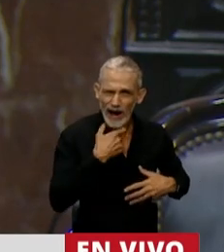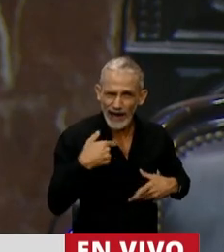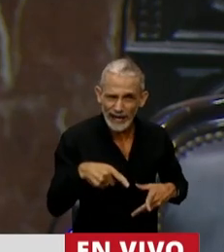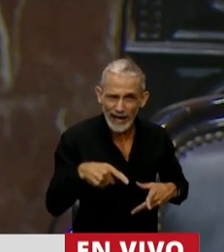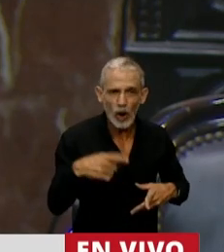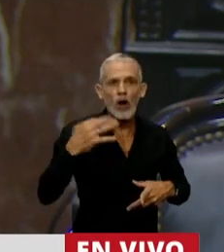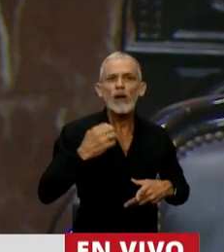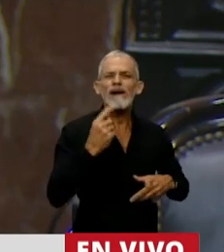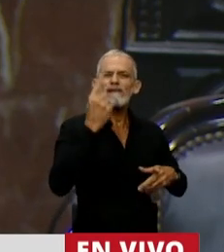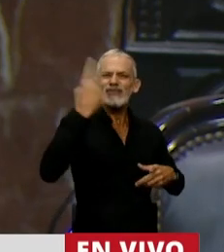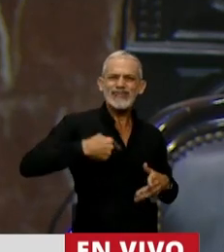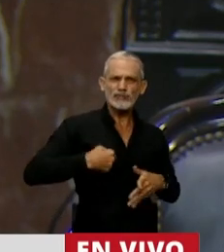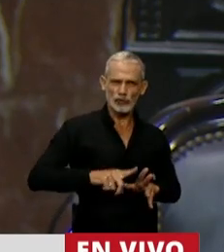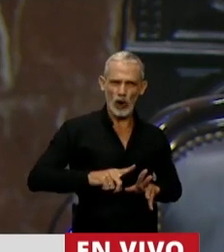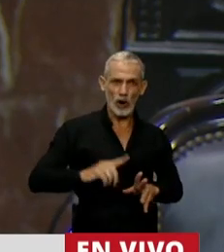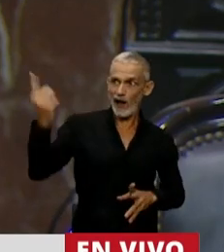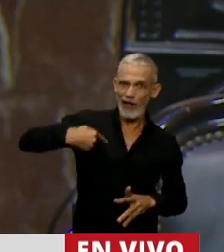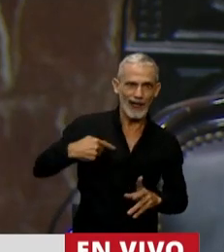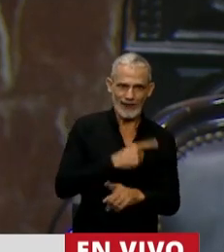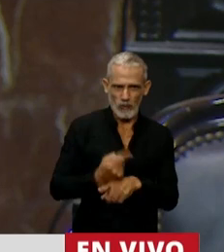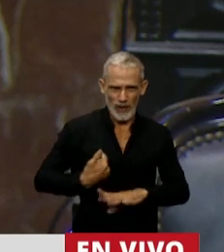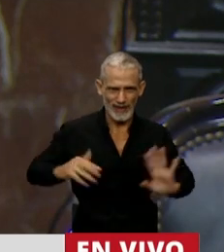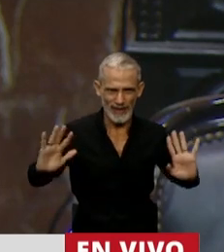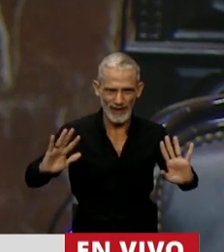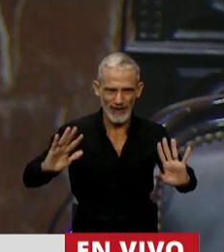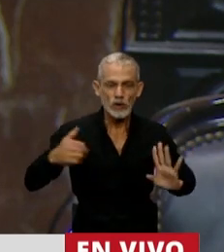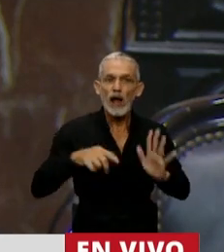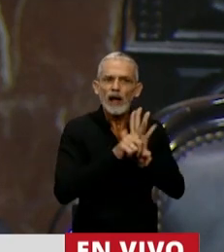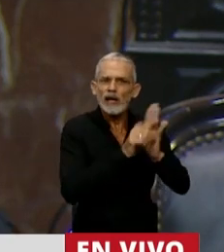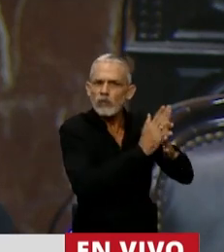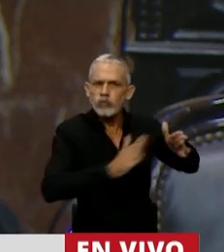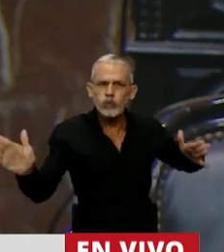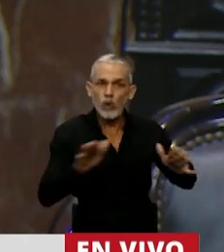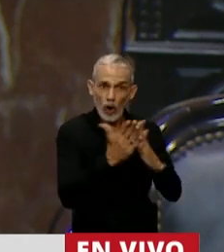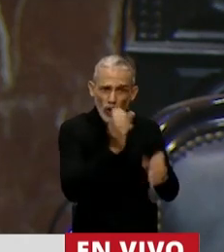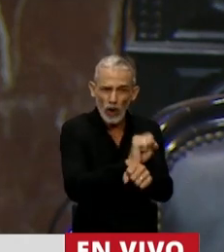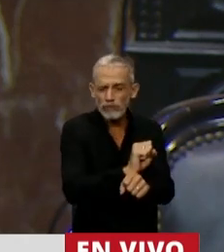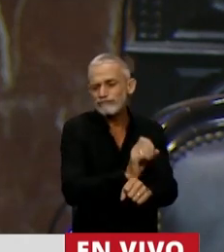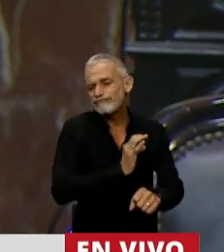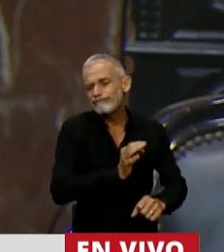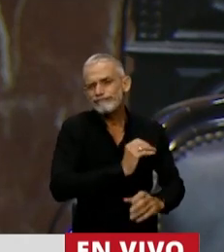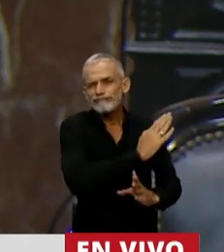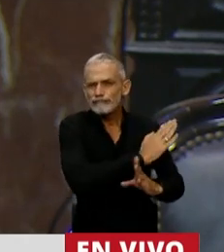Presidente. Hace 100 años que tenemos la legislación penal que tenemos. Una legislación penal que, como